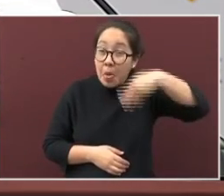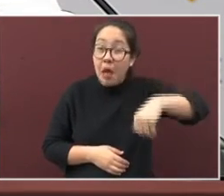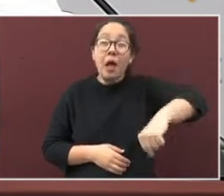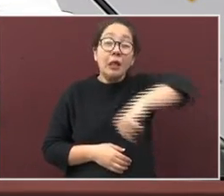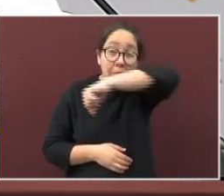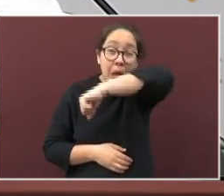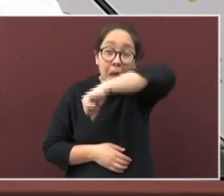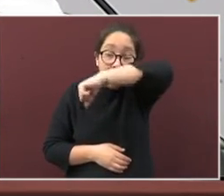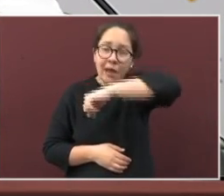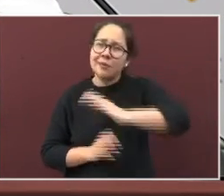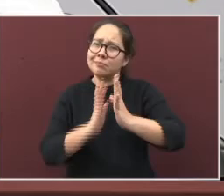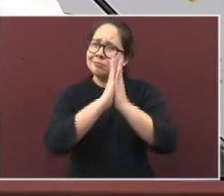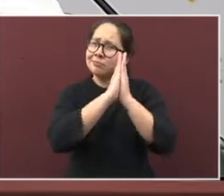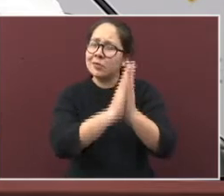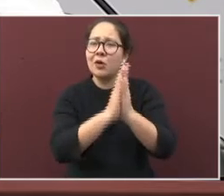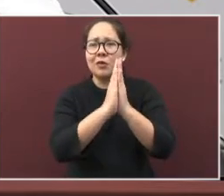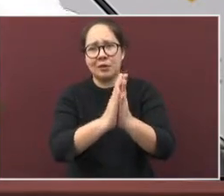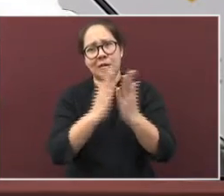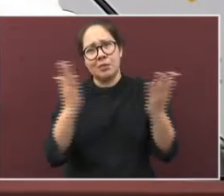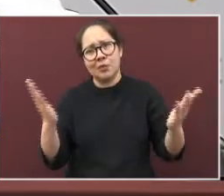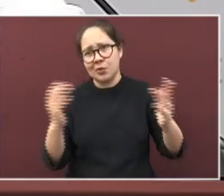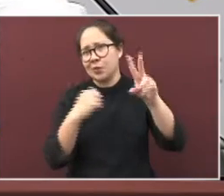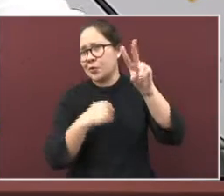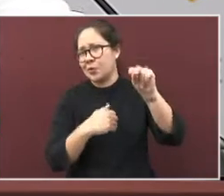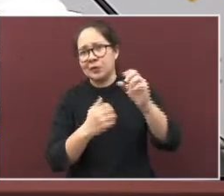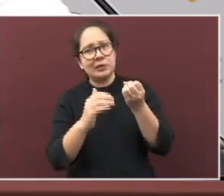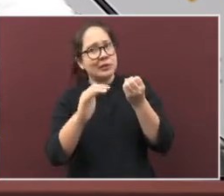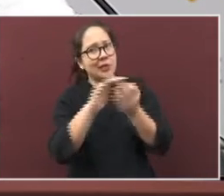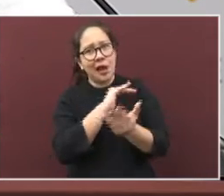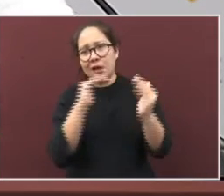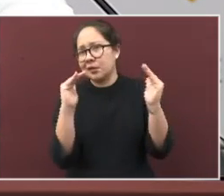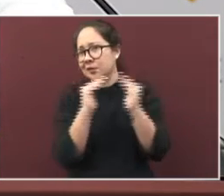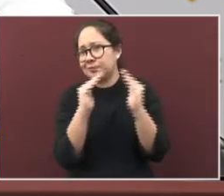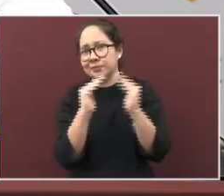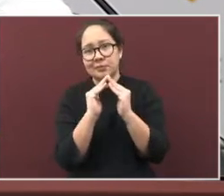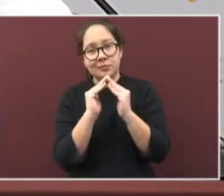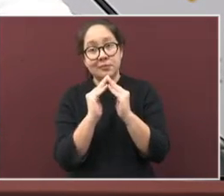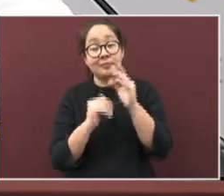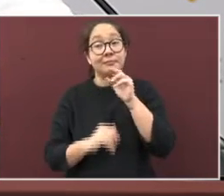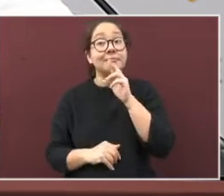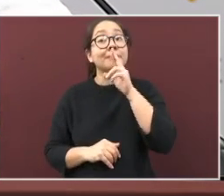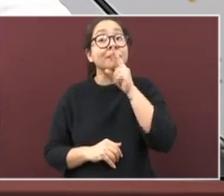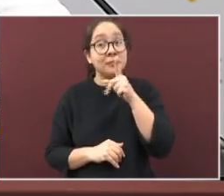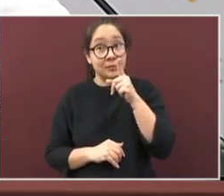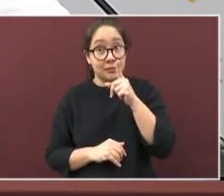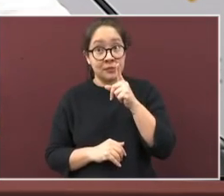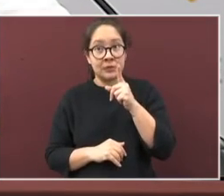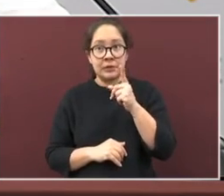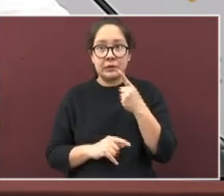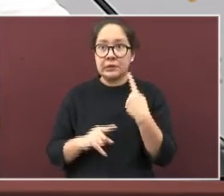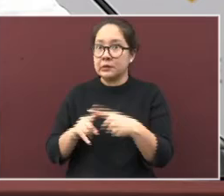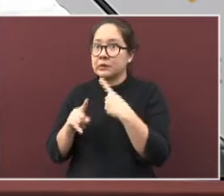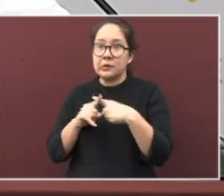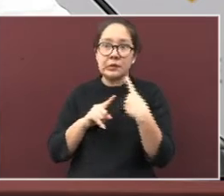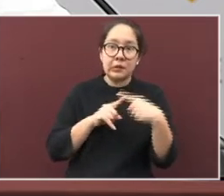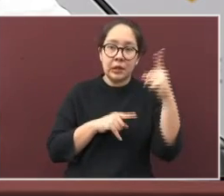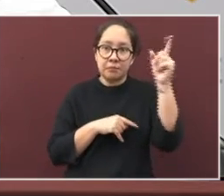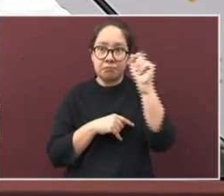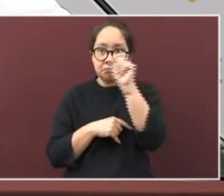por favor, eviten salir de casa y busquen asesoría médica